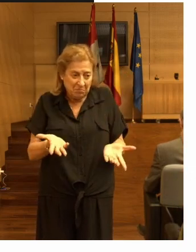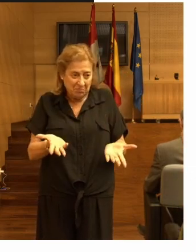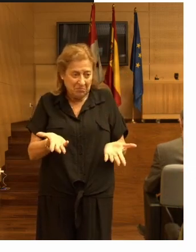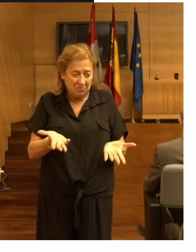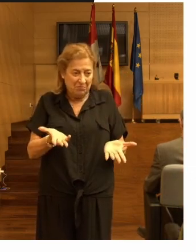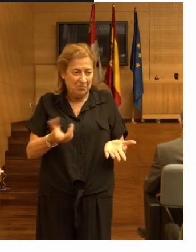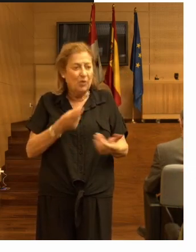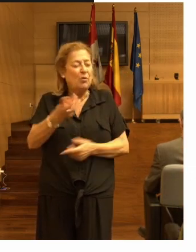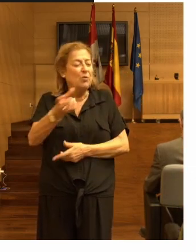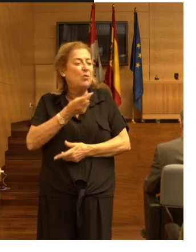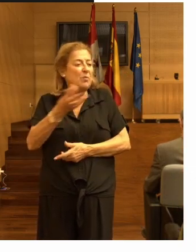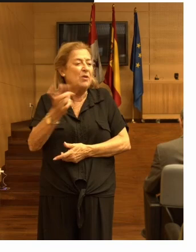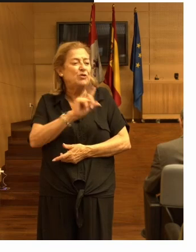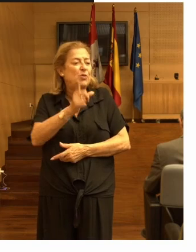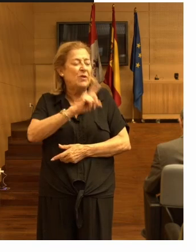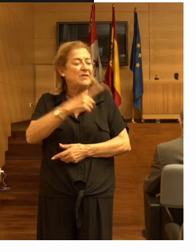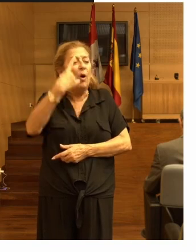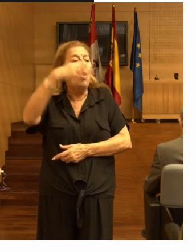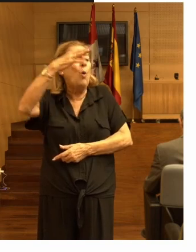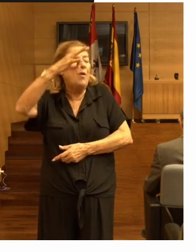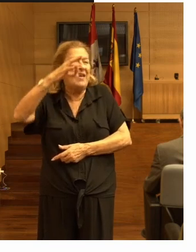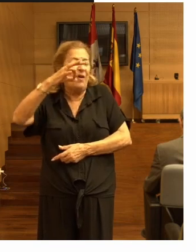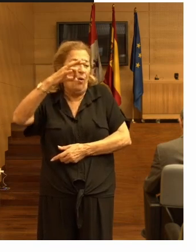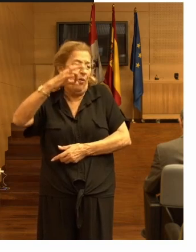los números no son el único indicador